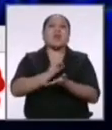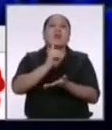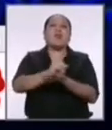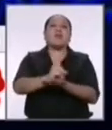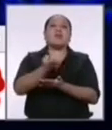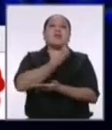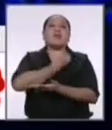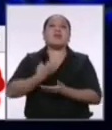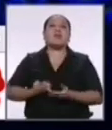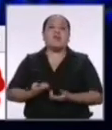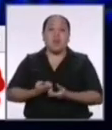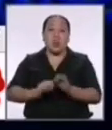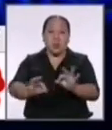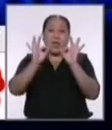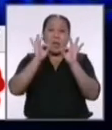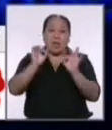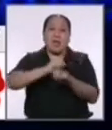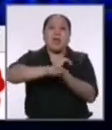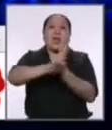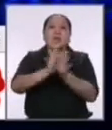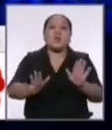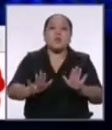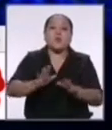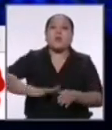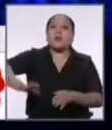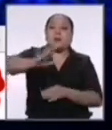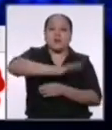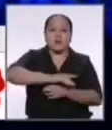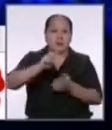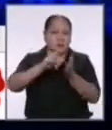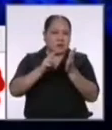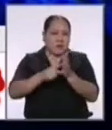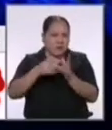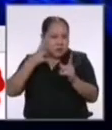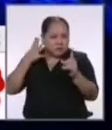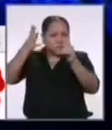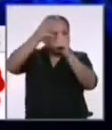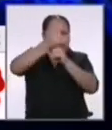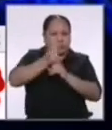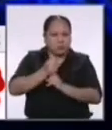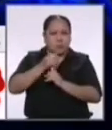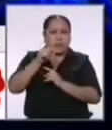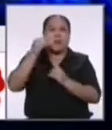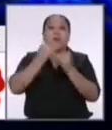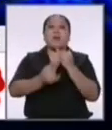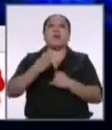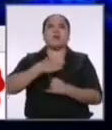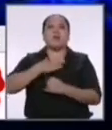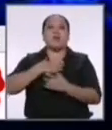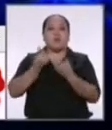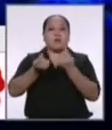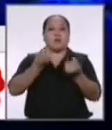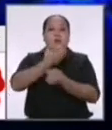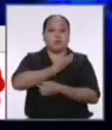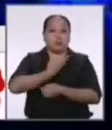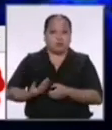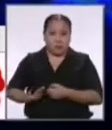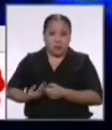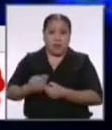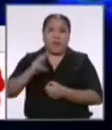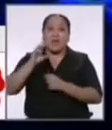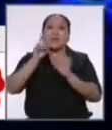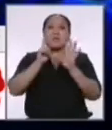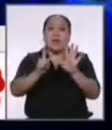de calidad y gratuita para todos eso significa cumplir con las metas en el término de mi gobierno del 6%